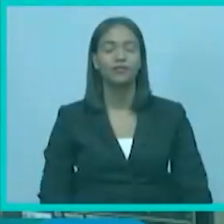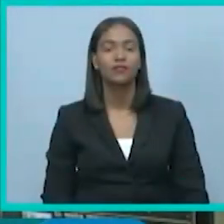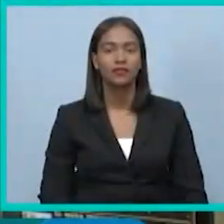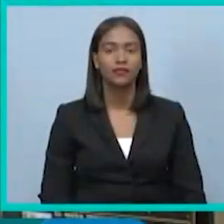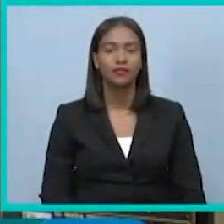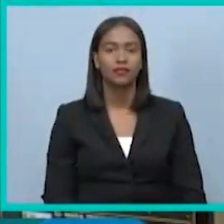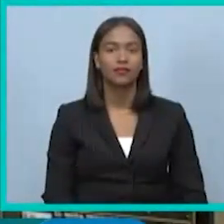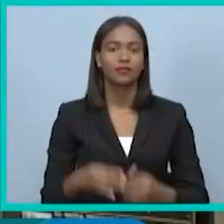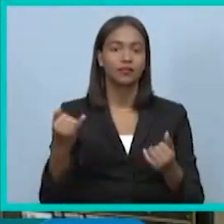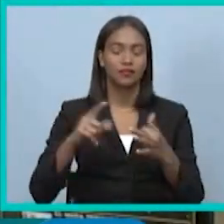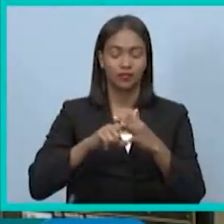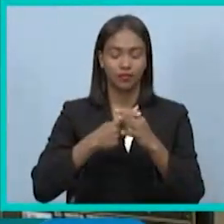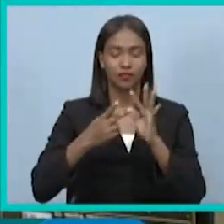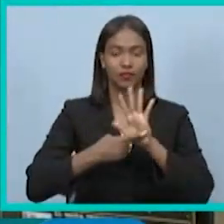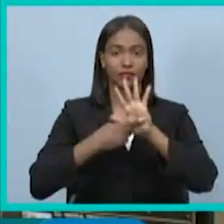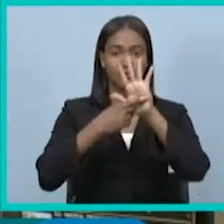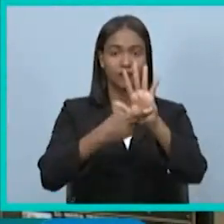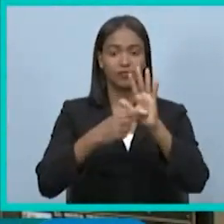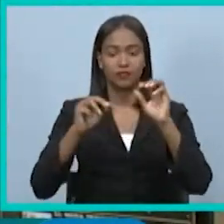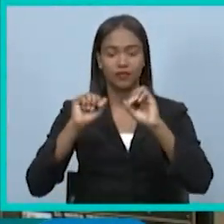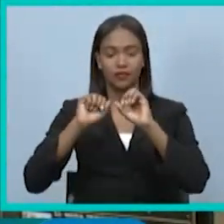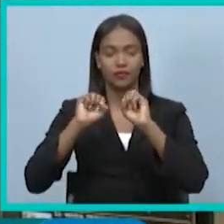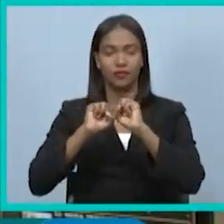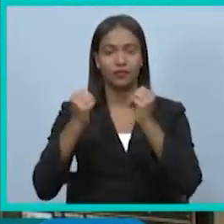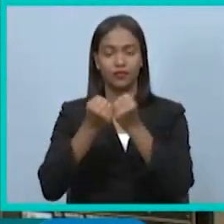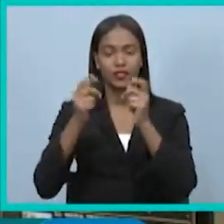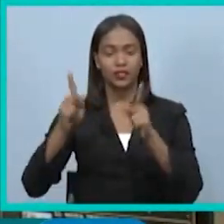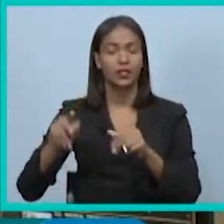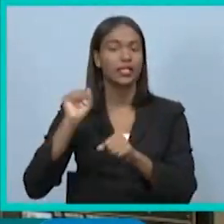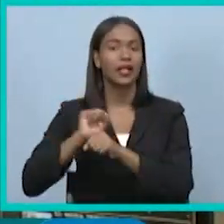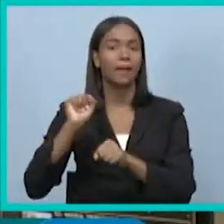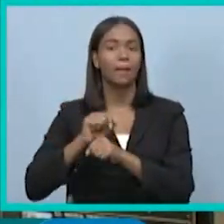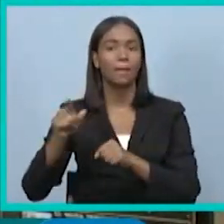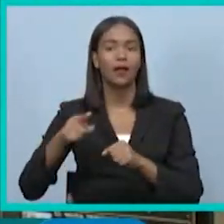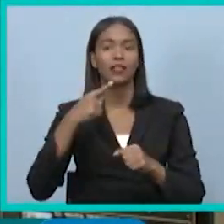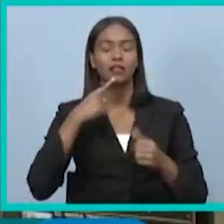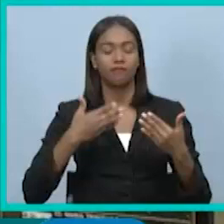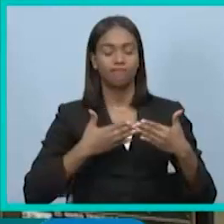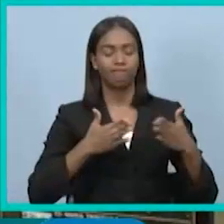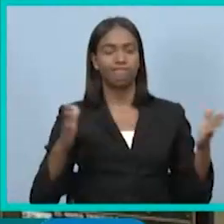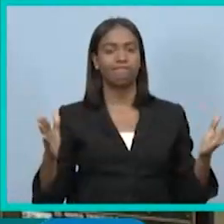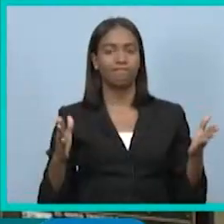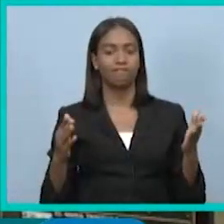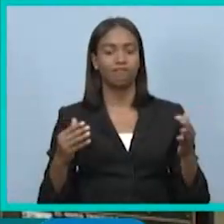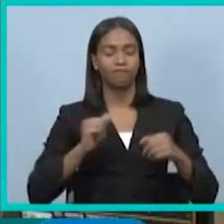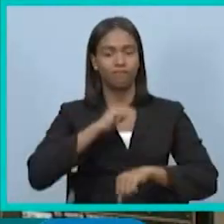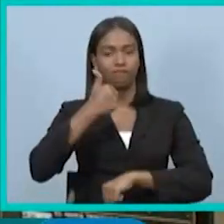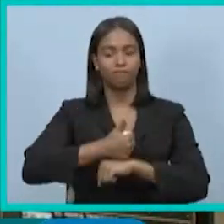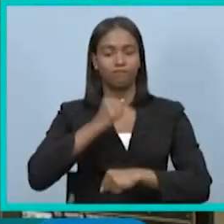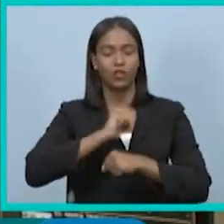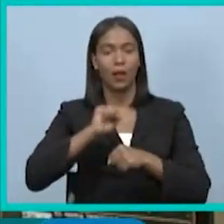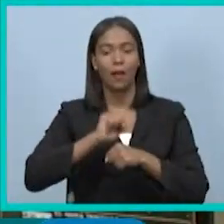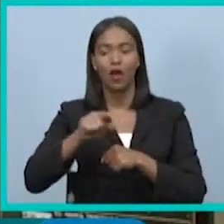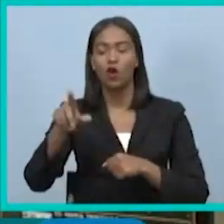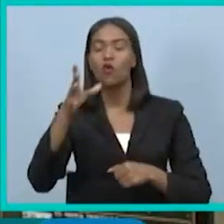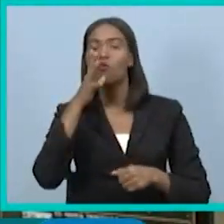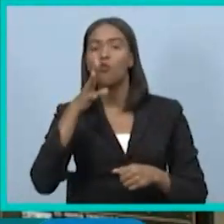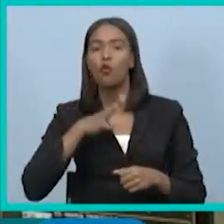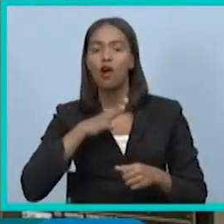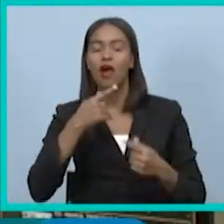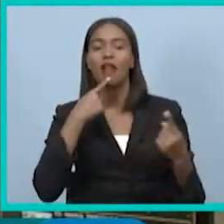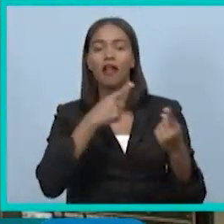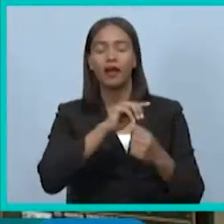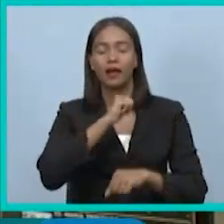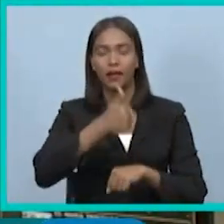Vamos a empezar con representantes de sindicatos de los trabajadores quienes felicitaron la disposición de formalizar el trabajo doméstico. Anunciado por el